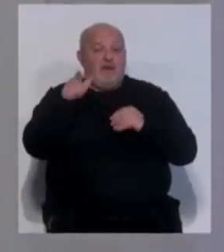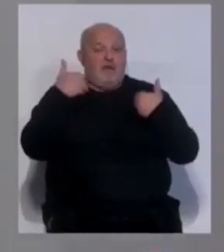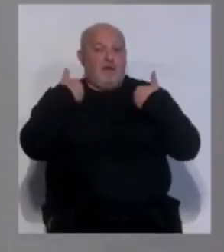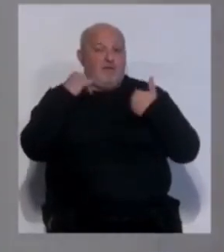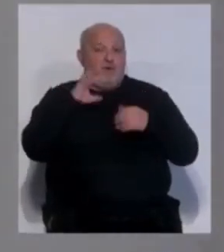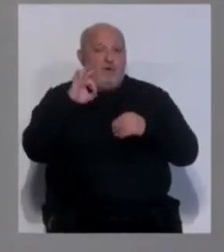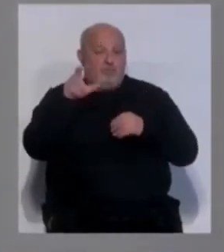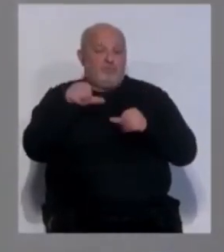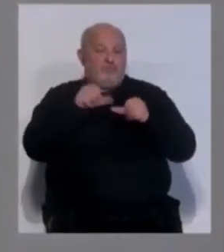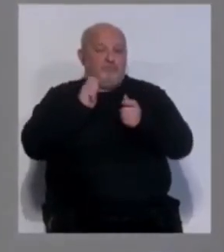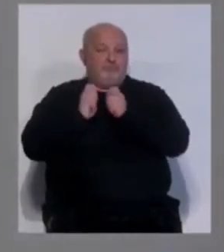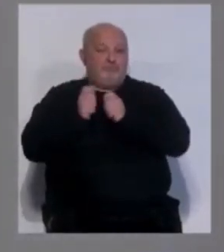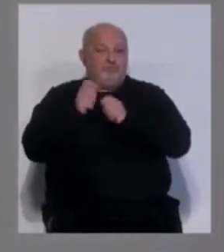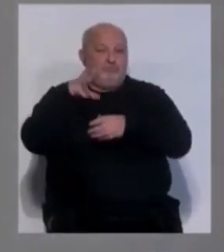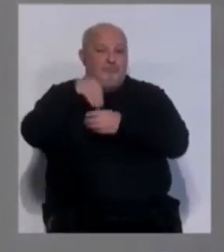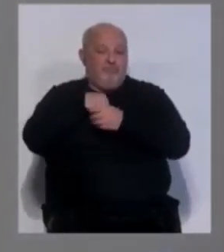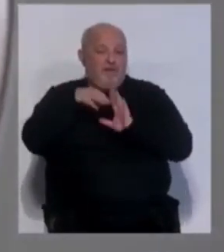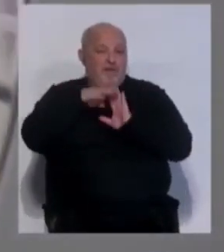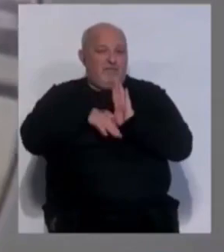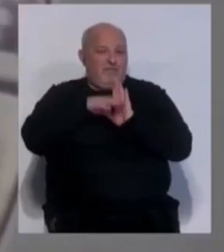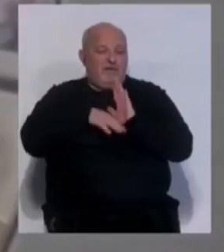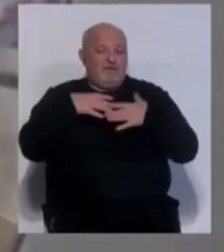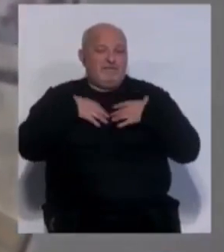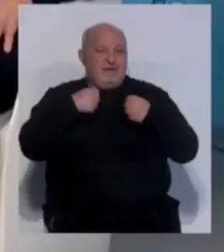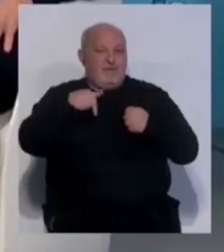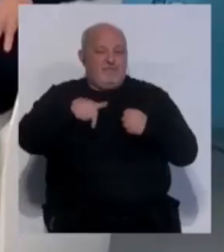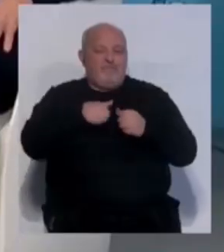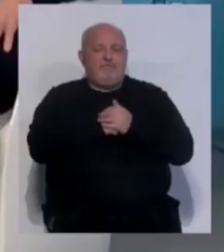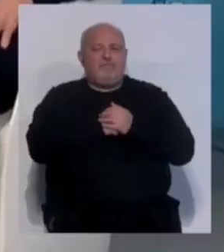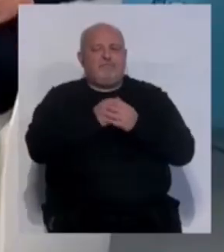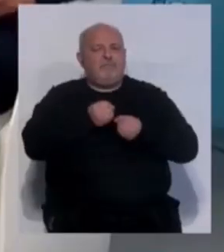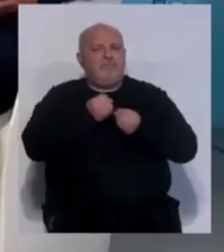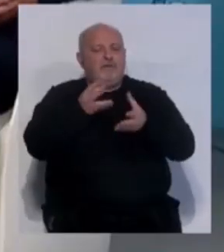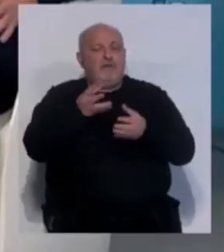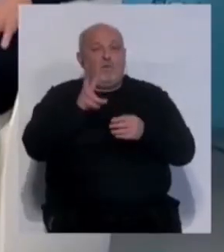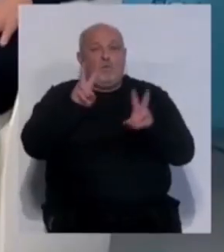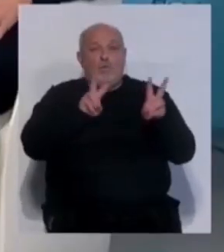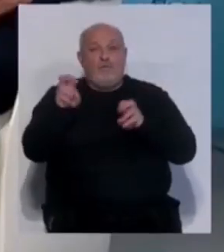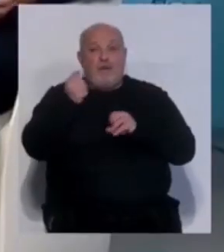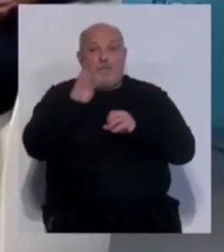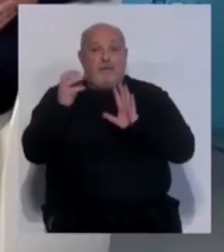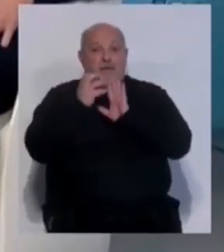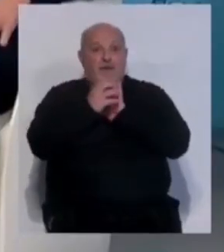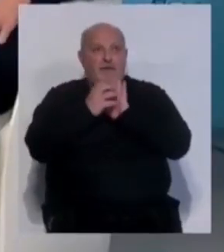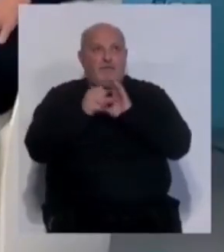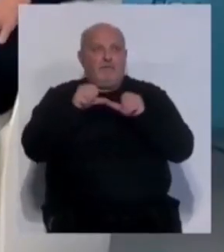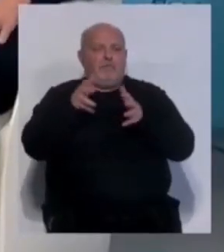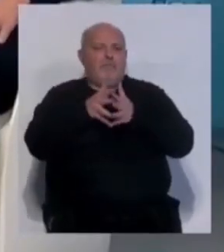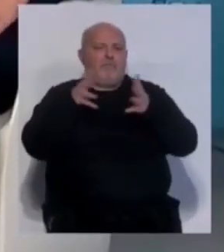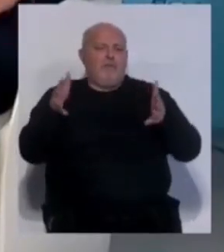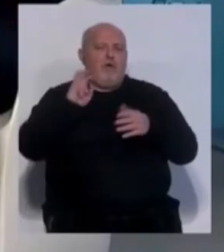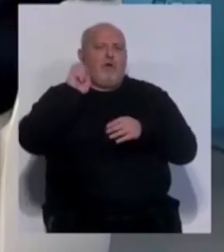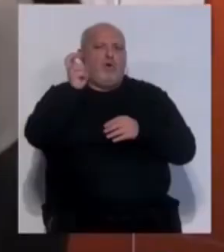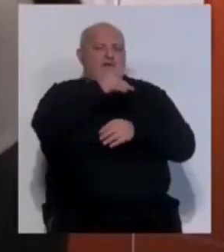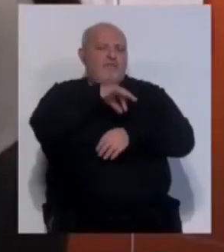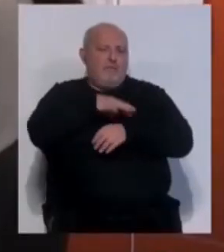Julio Ríos, en entrevista concedida a nuestro programa Saludablemente, ha adelantado que la nueva aplicación se podrá ampliar a